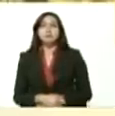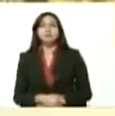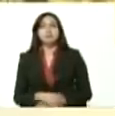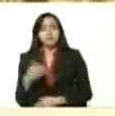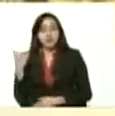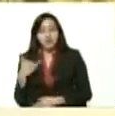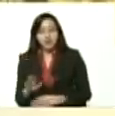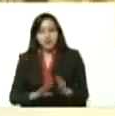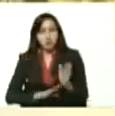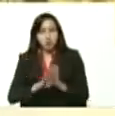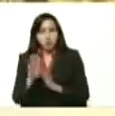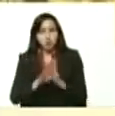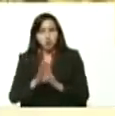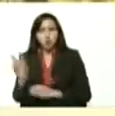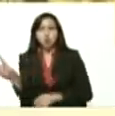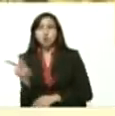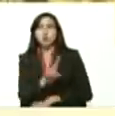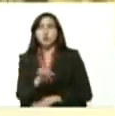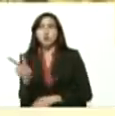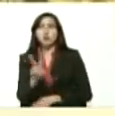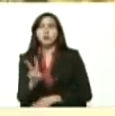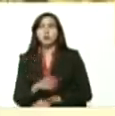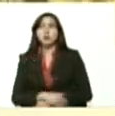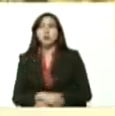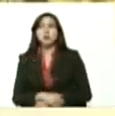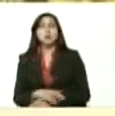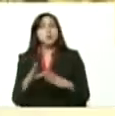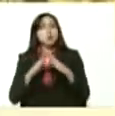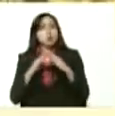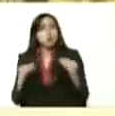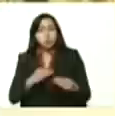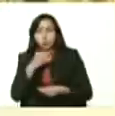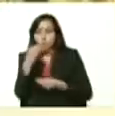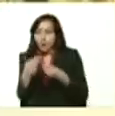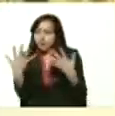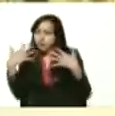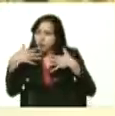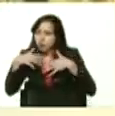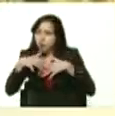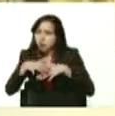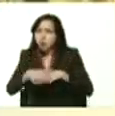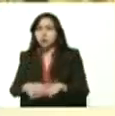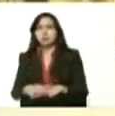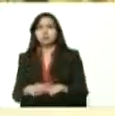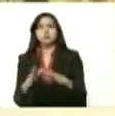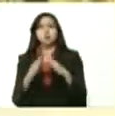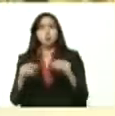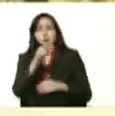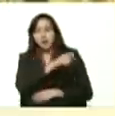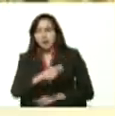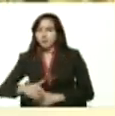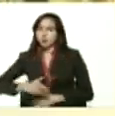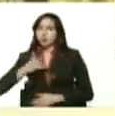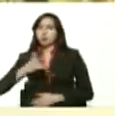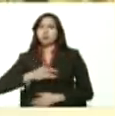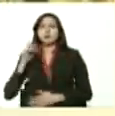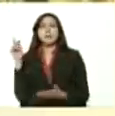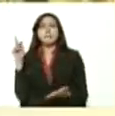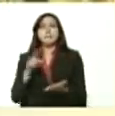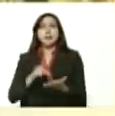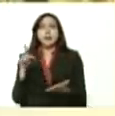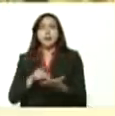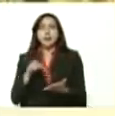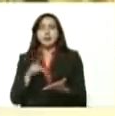desarrollar la Venezuela en toda su integridad donde todos nos sintamos partícipes